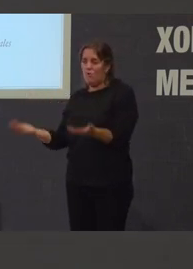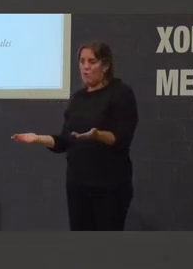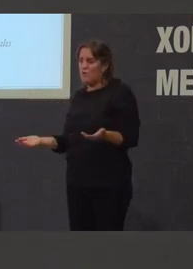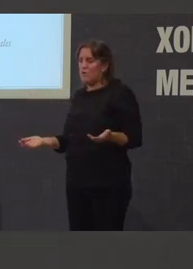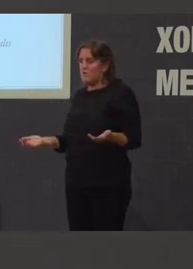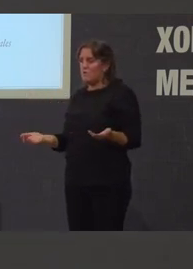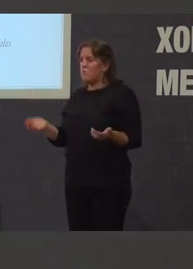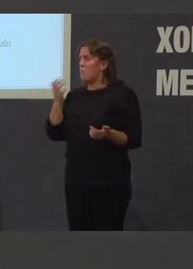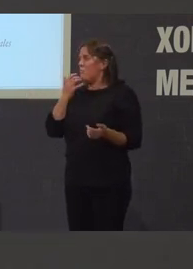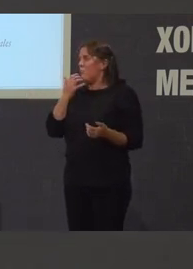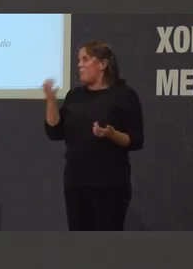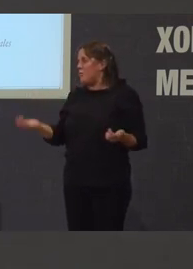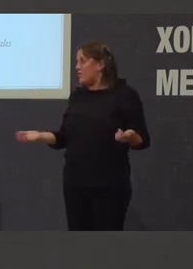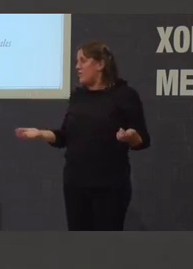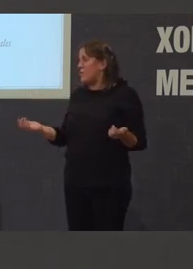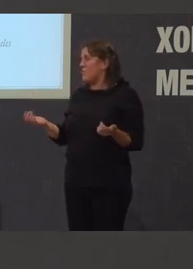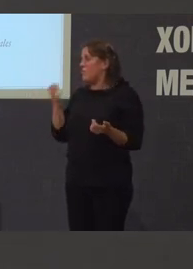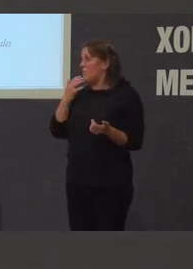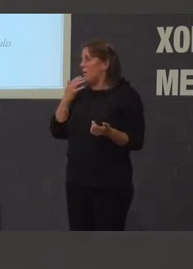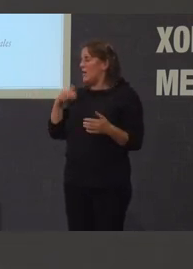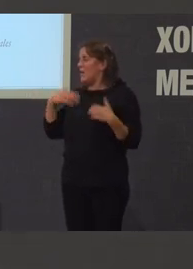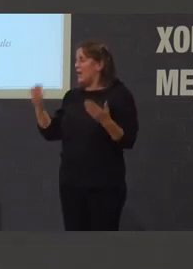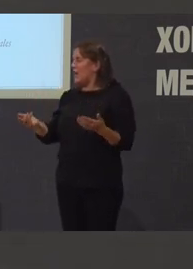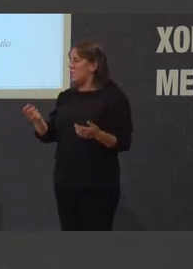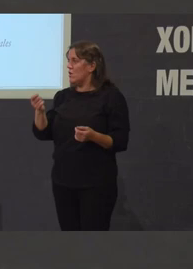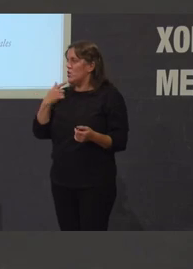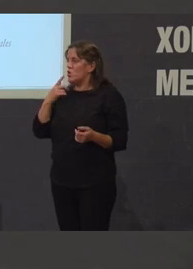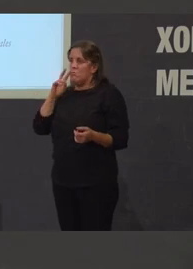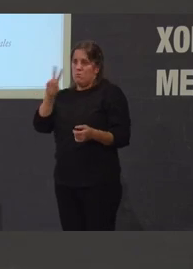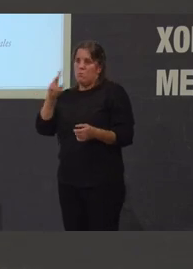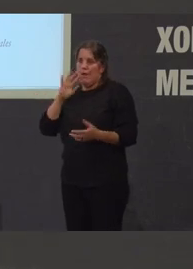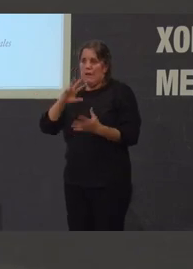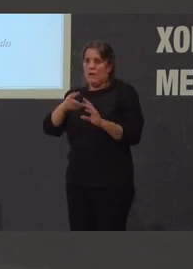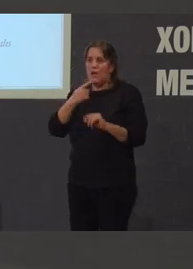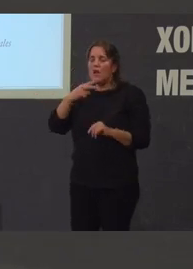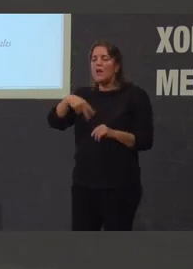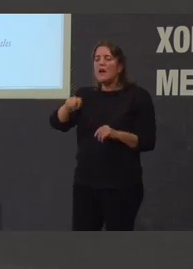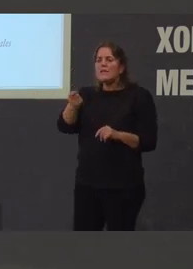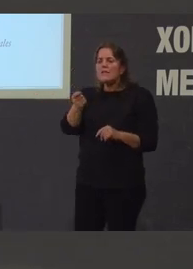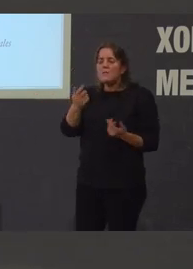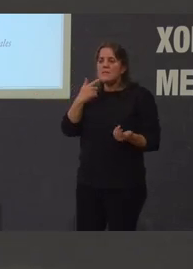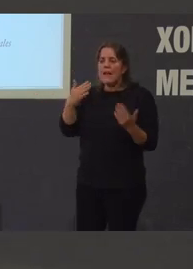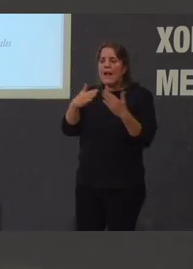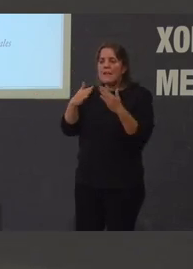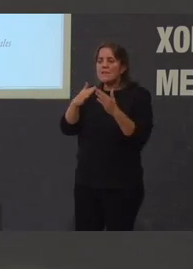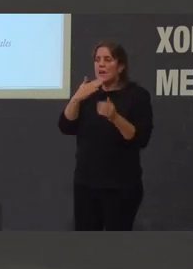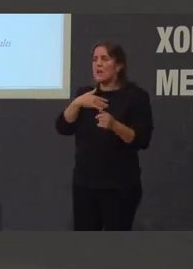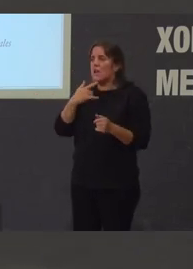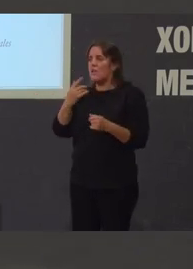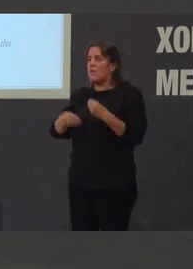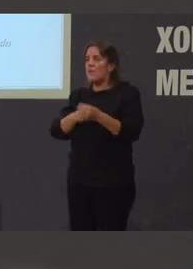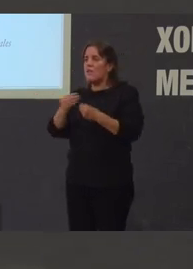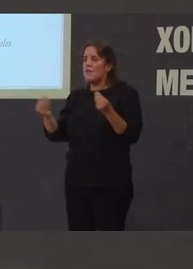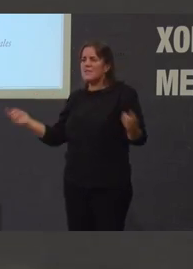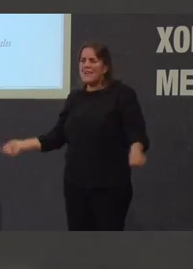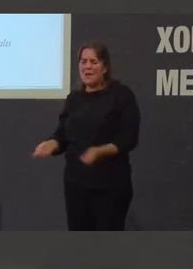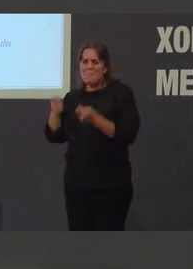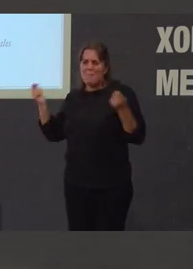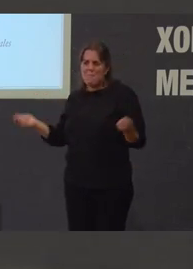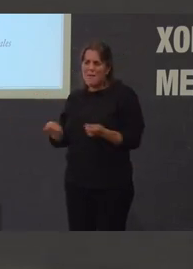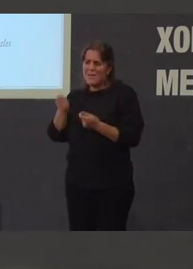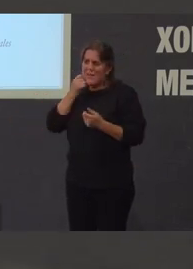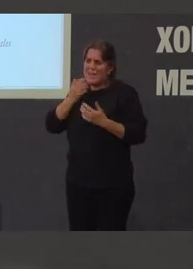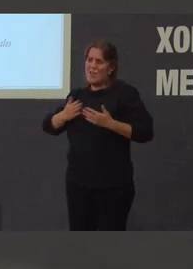por exemplo Chaves esto podo de lo ver en nodo Chaves da casa o sea facíanse macro campañas que nodo